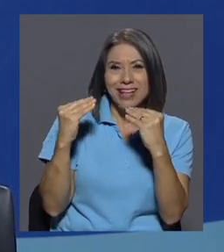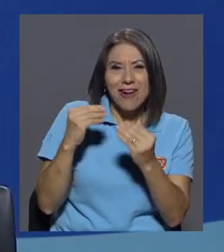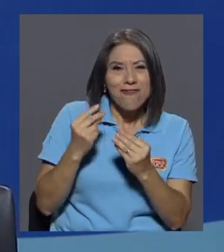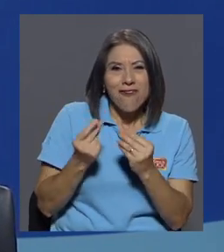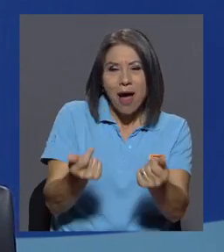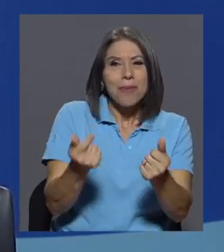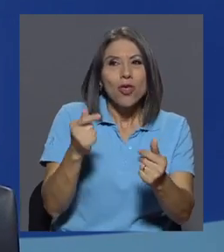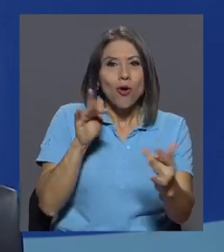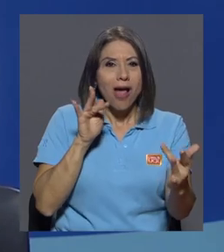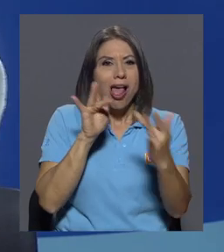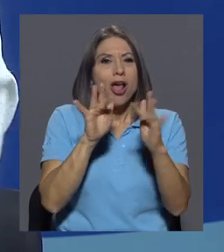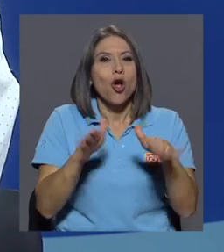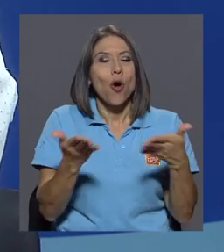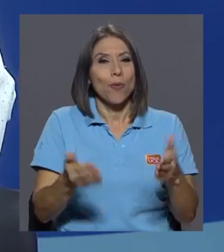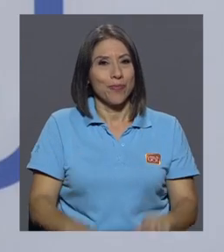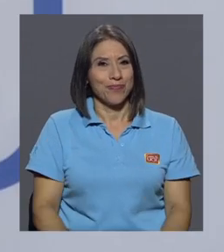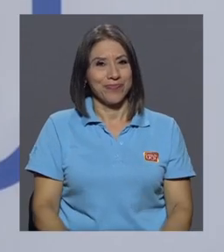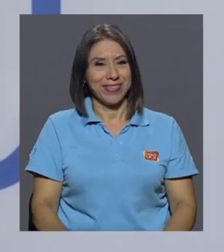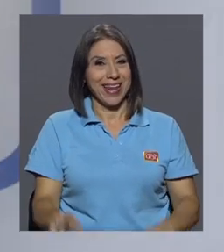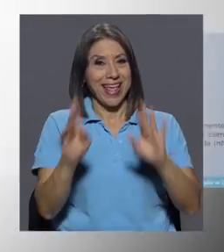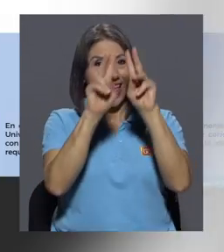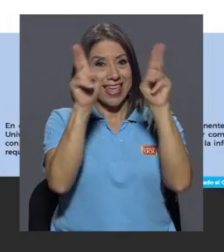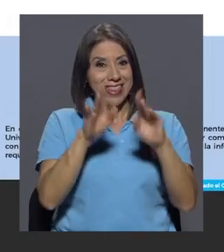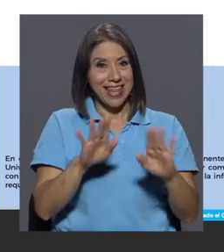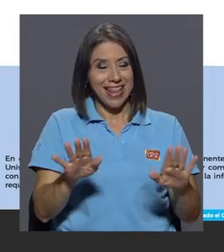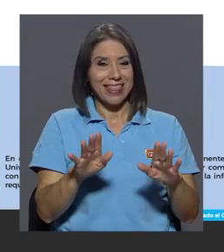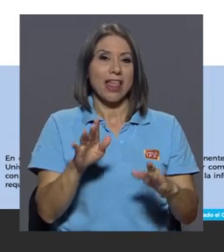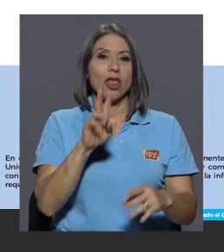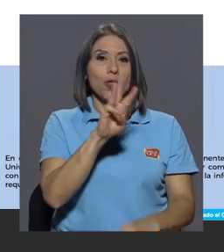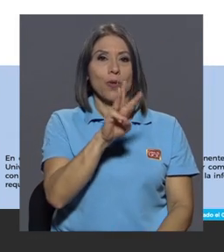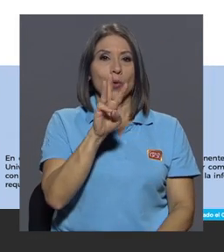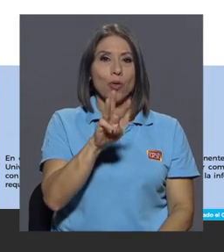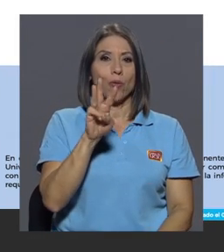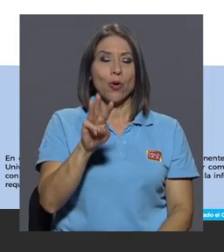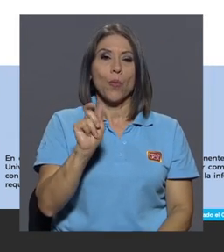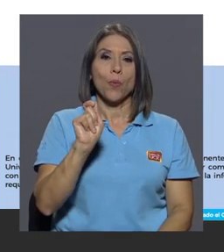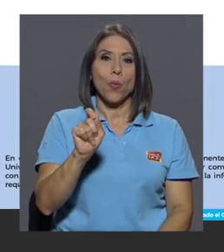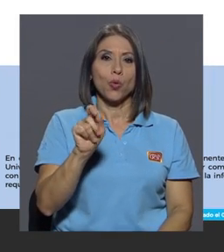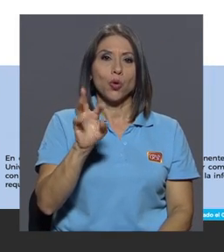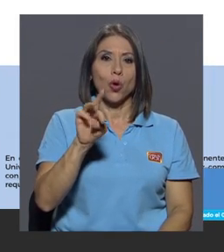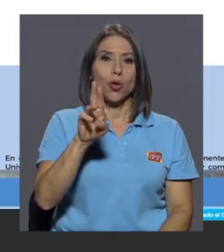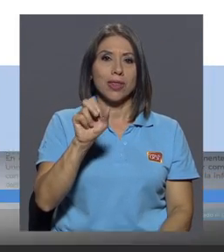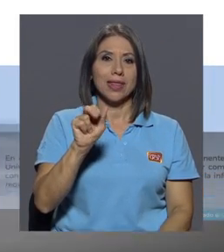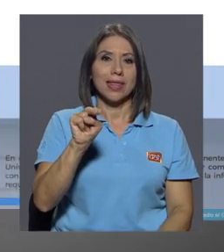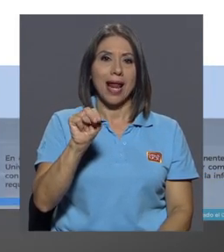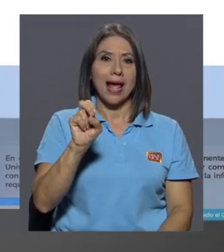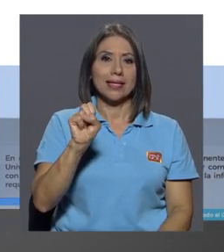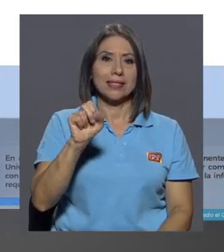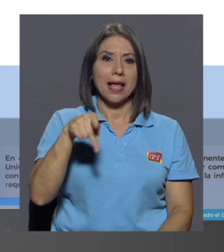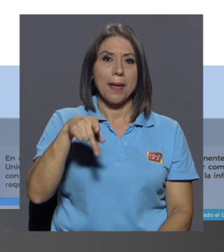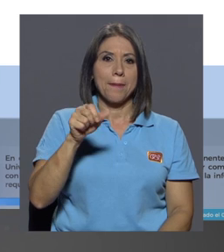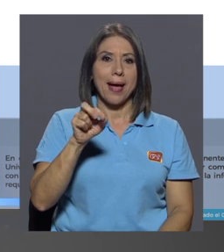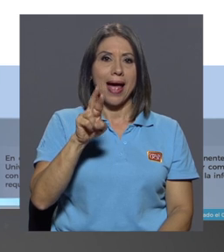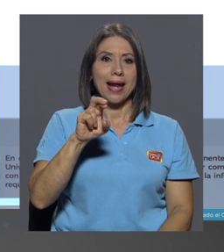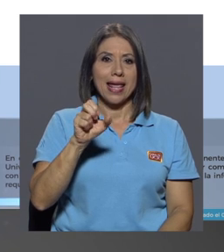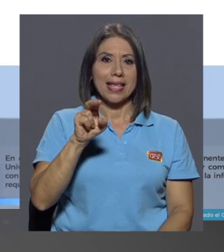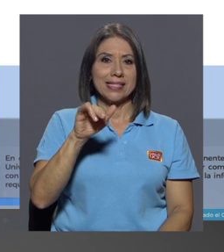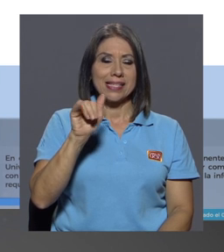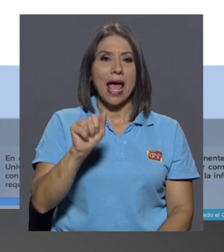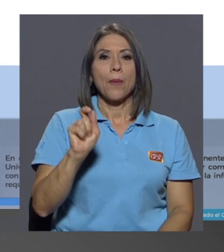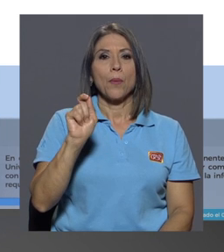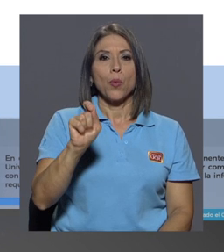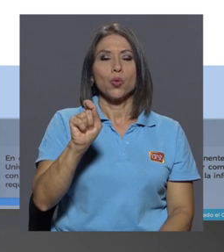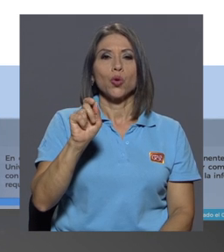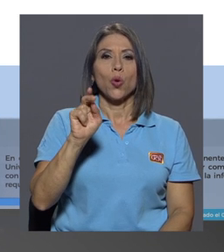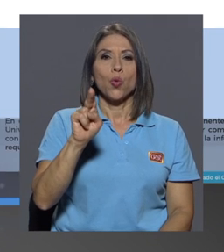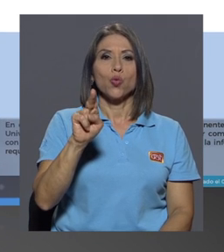entro. Ok. Bueno, empezamos a internet a www.transparencia.ucr.ac.cr y ahí vamos